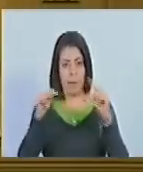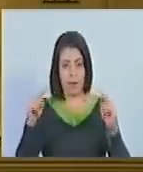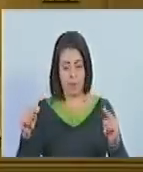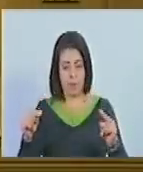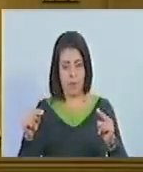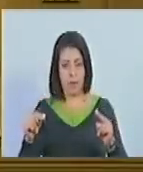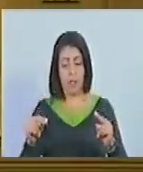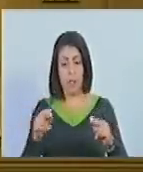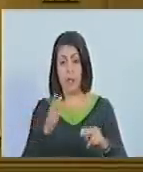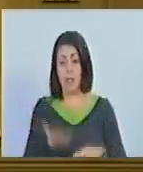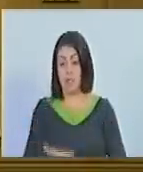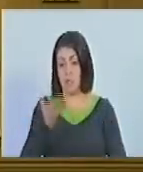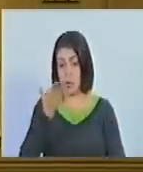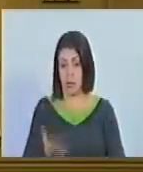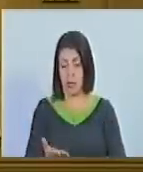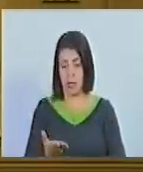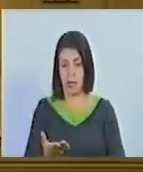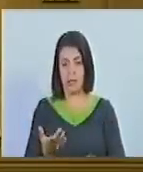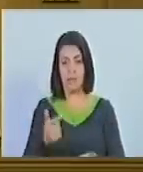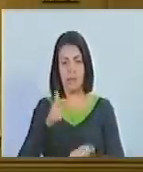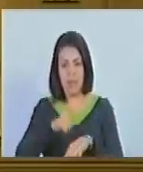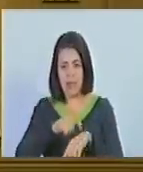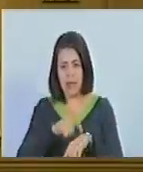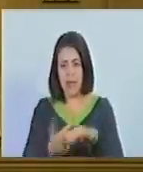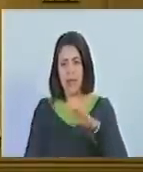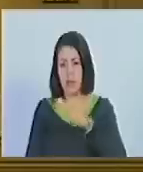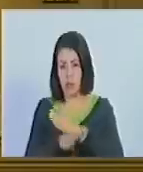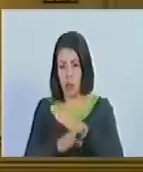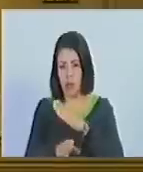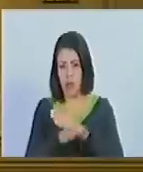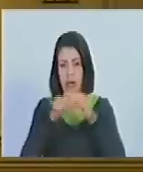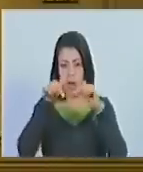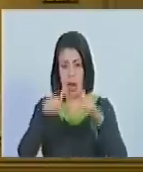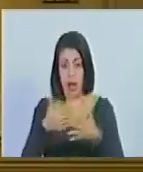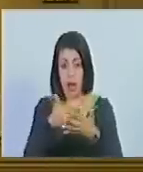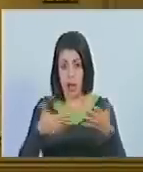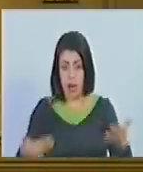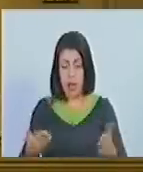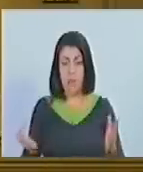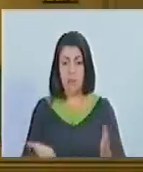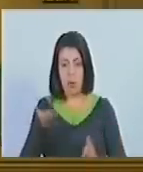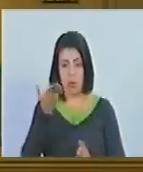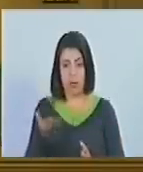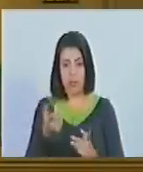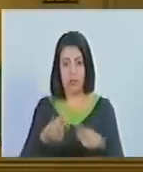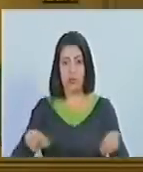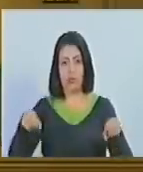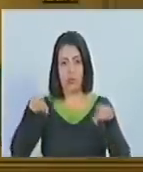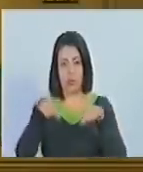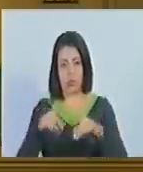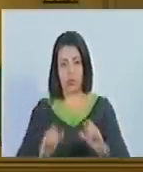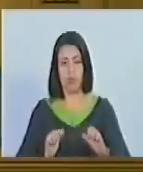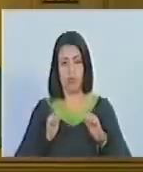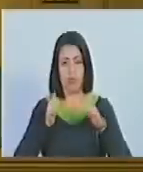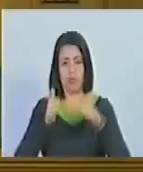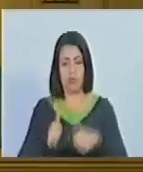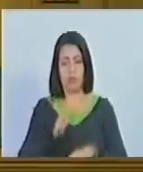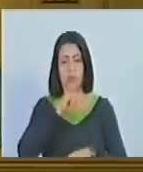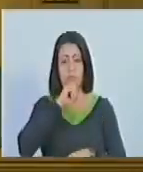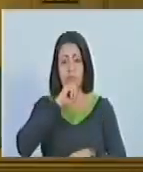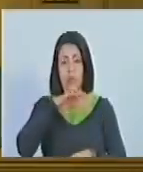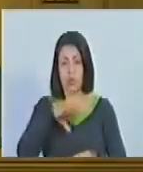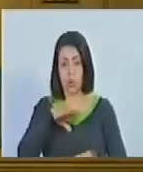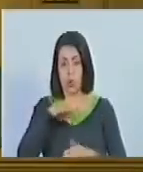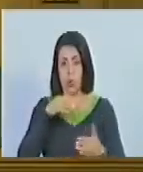por la importancia y la vigencia que tiene este gran acontecimiento, que marcó un hito